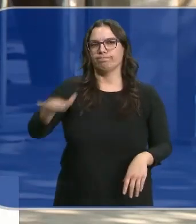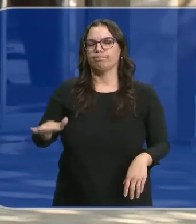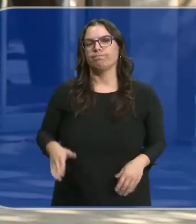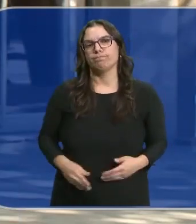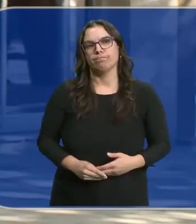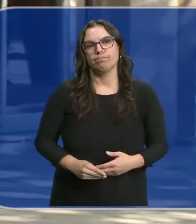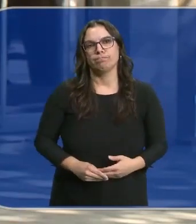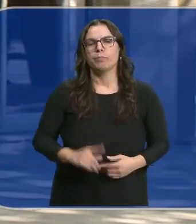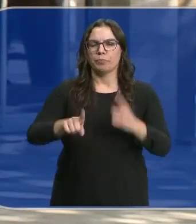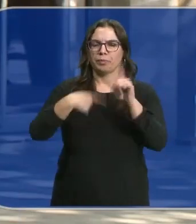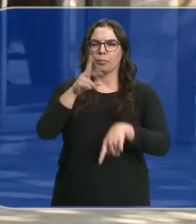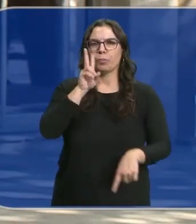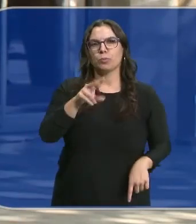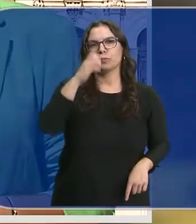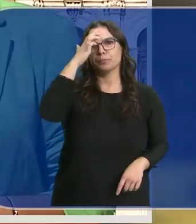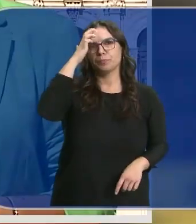acto de servicio. Ahora lo vemos.